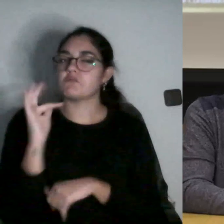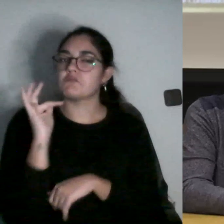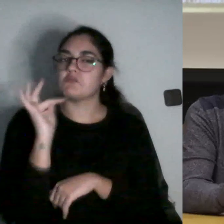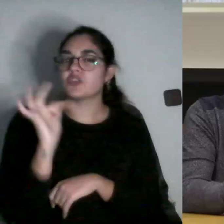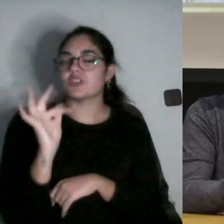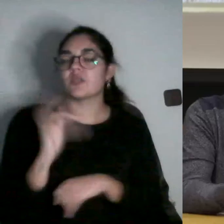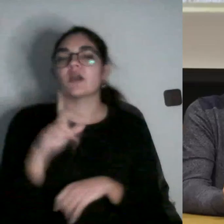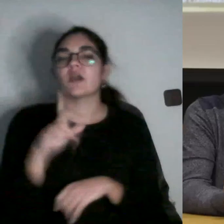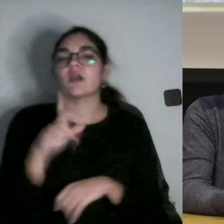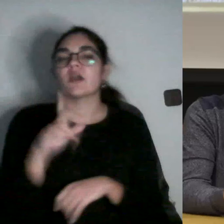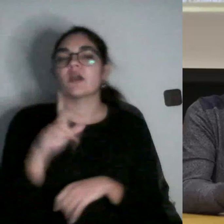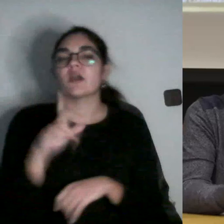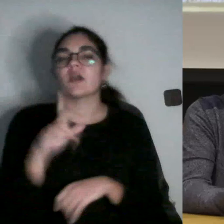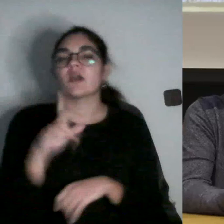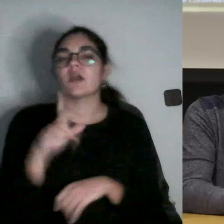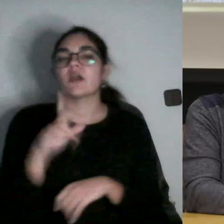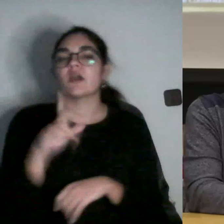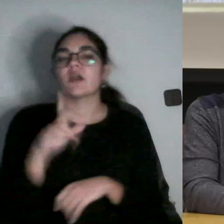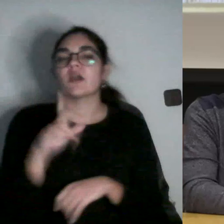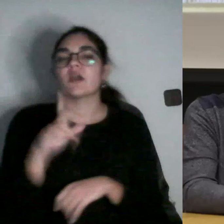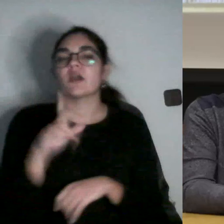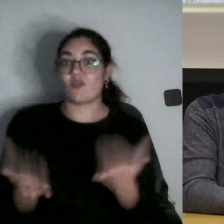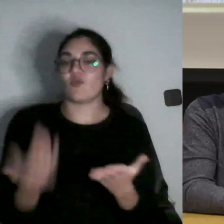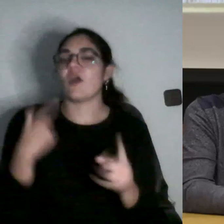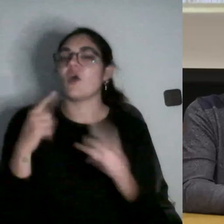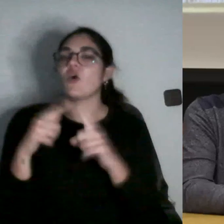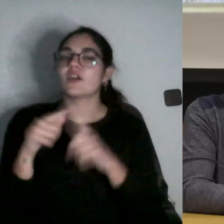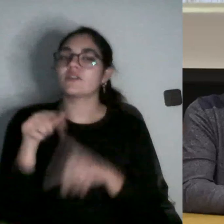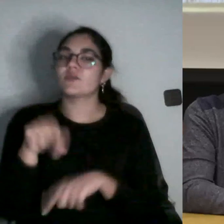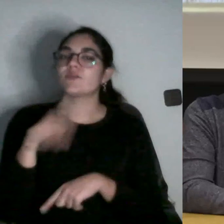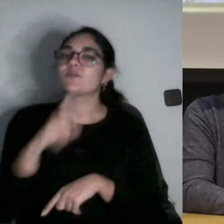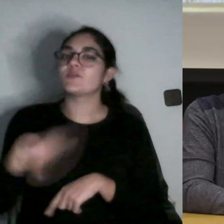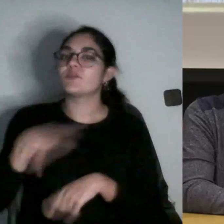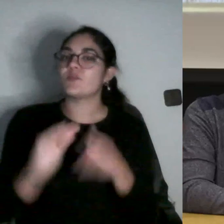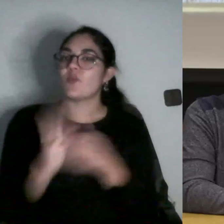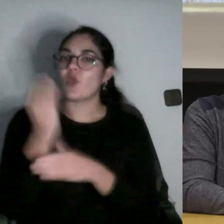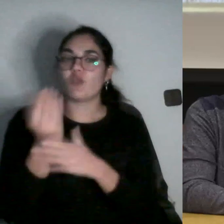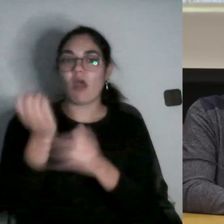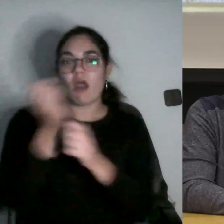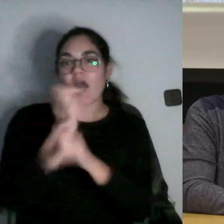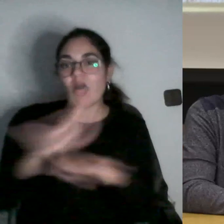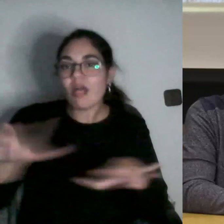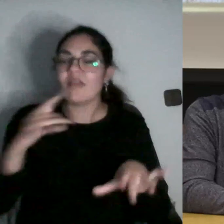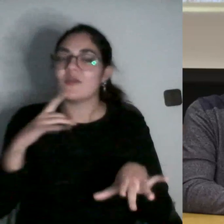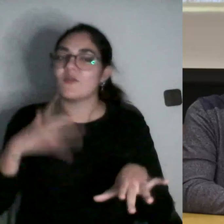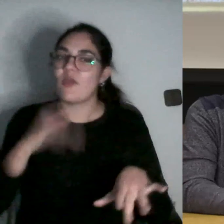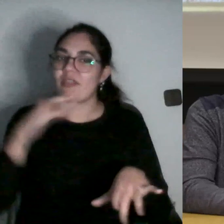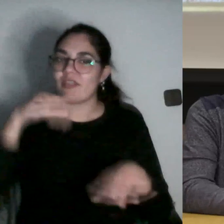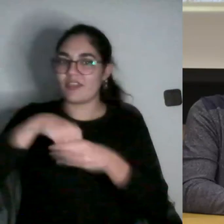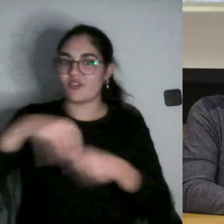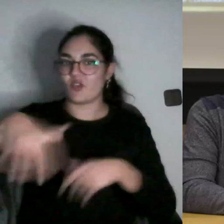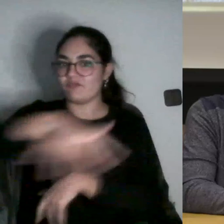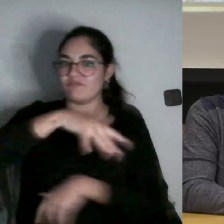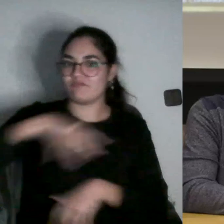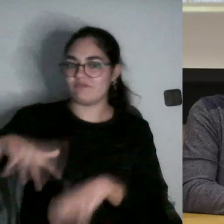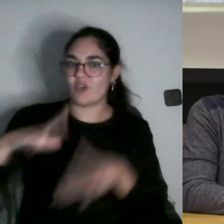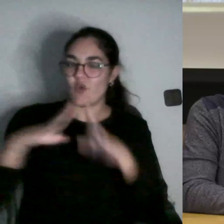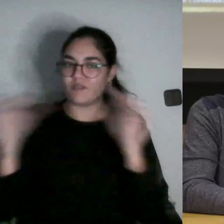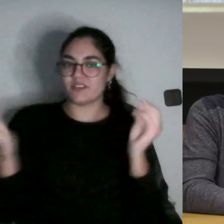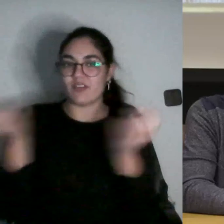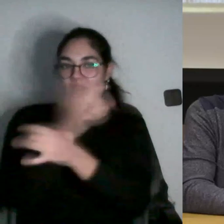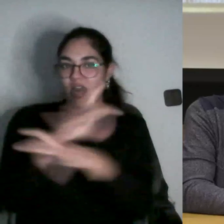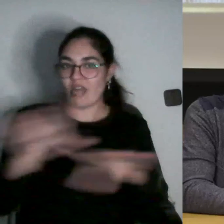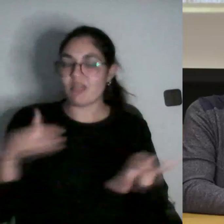mecanismos para que se pueda liberar esos productos dentro de la propia universidad en la propia infraestructura de la universidad pero entra completamente de hecho